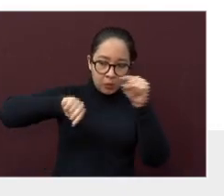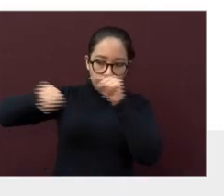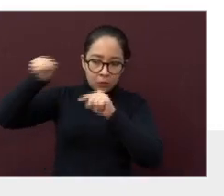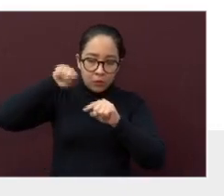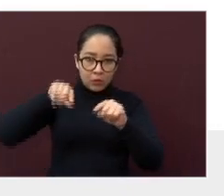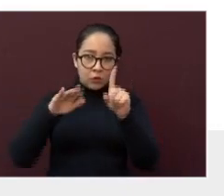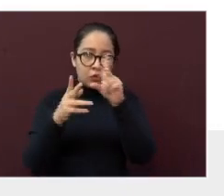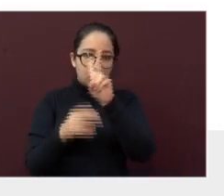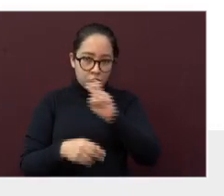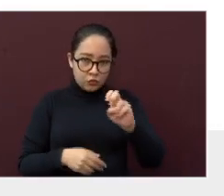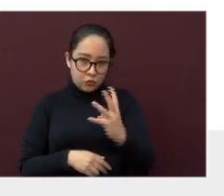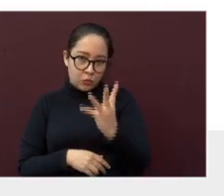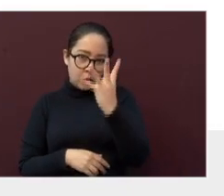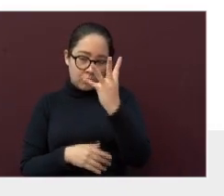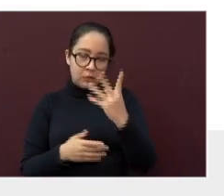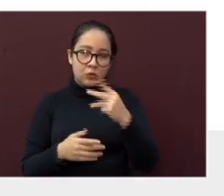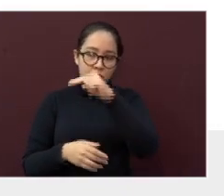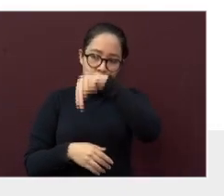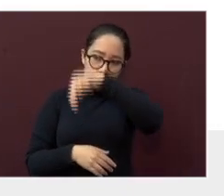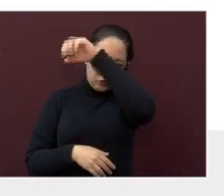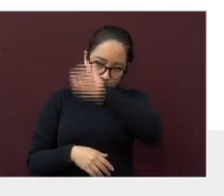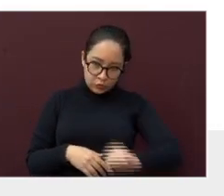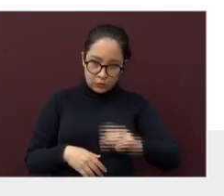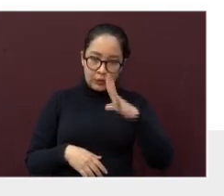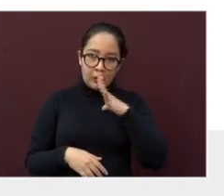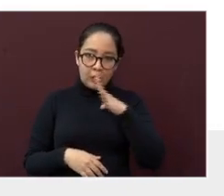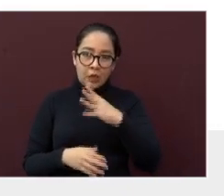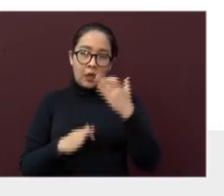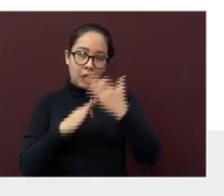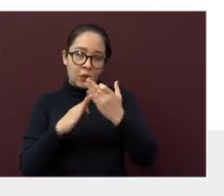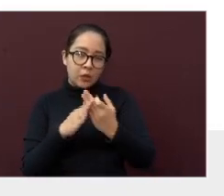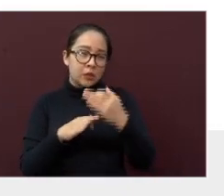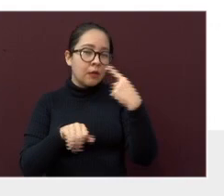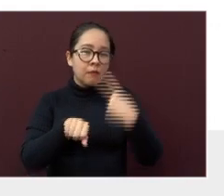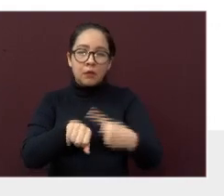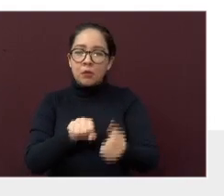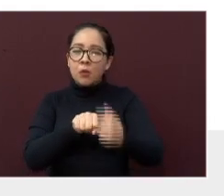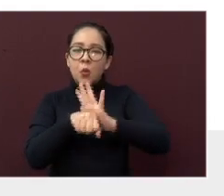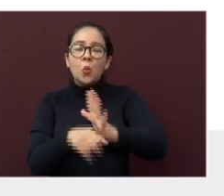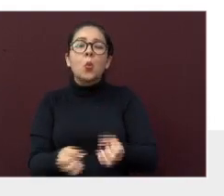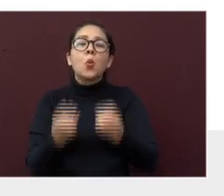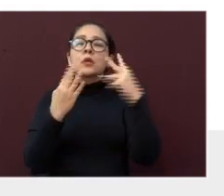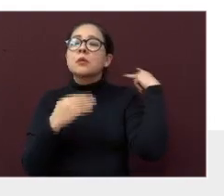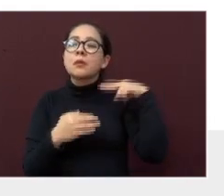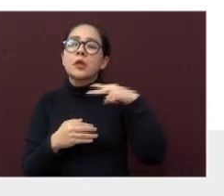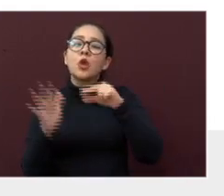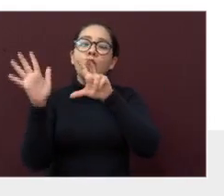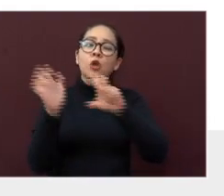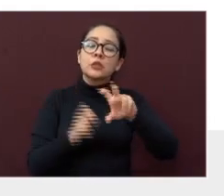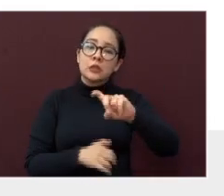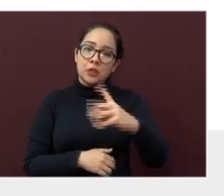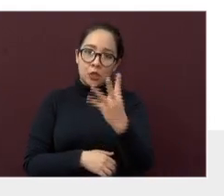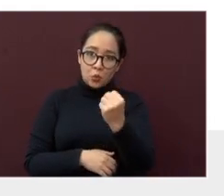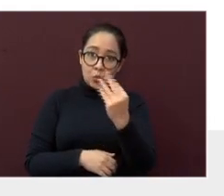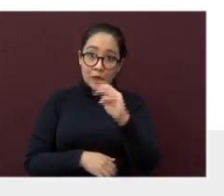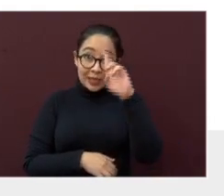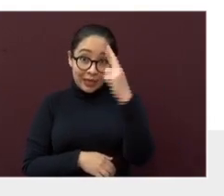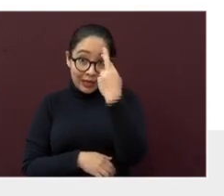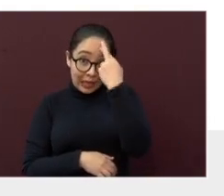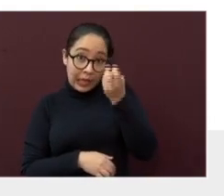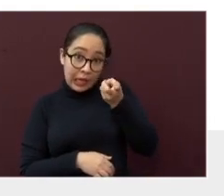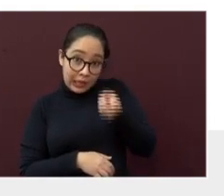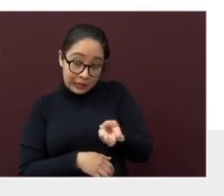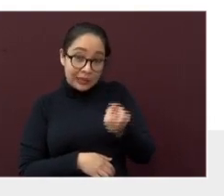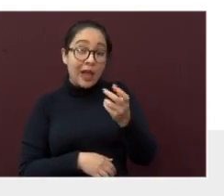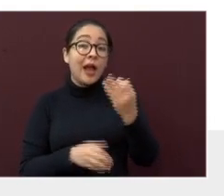municipios de norte a sur del estado. Los casos actuales son 839. Recuerden, son los pacientes que